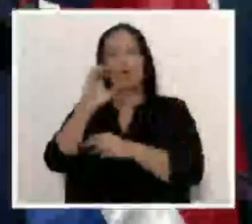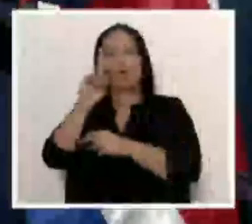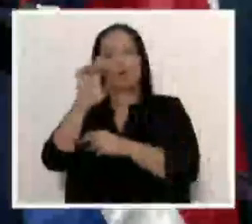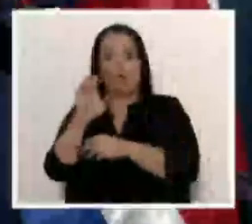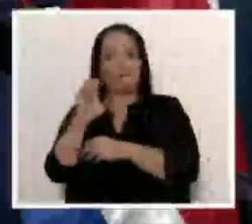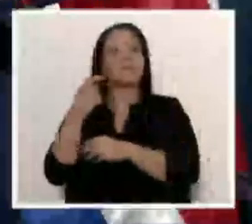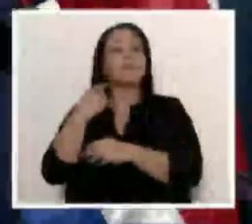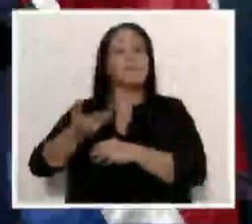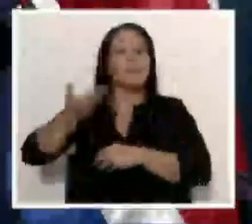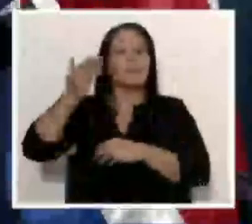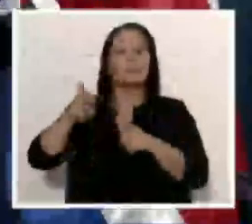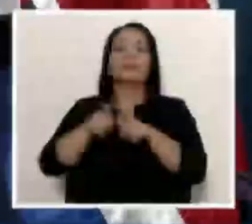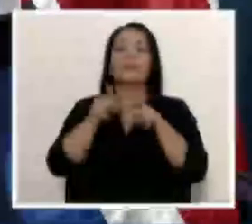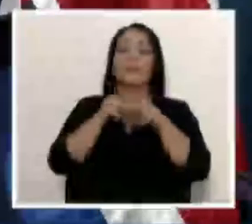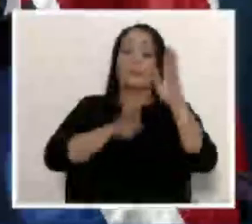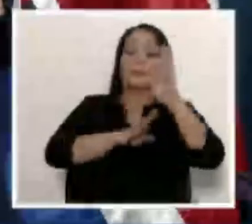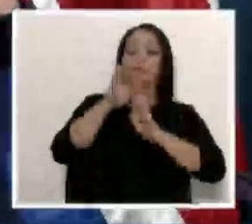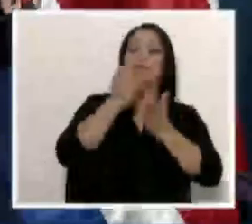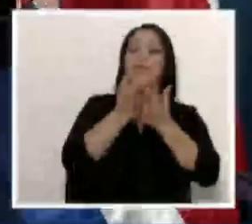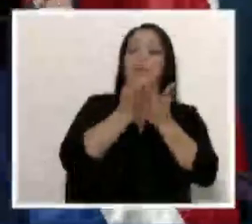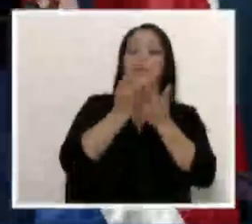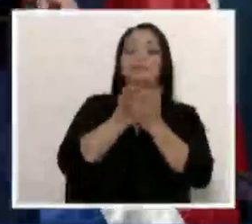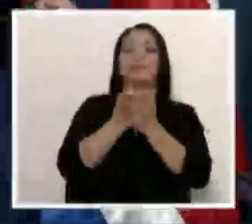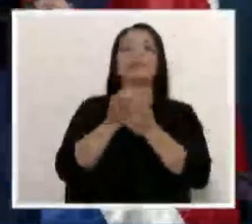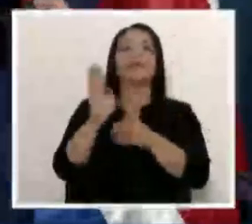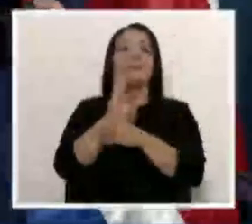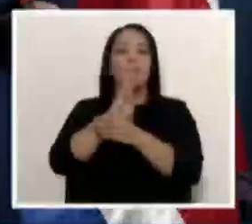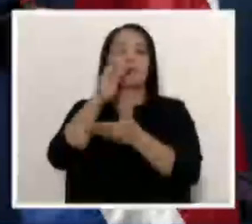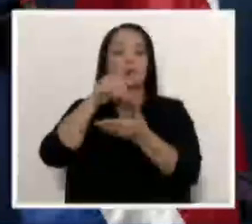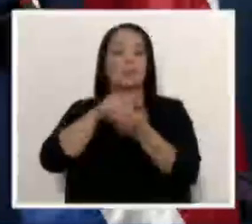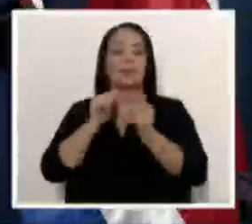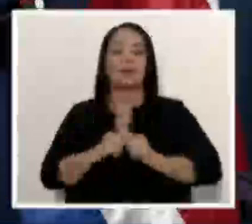¿Qué crecimiento económico del Banco Central?